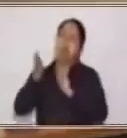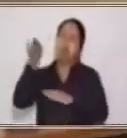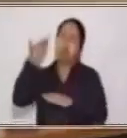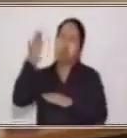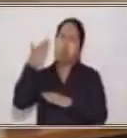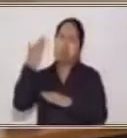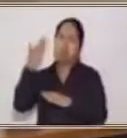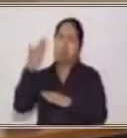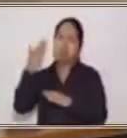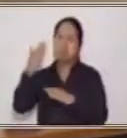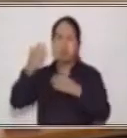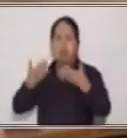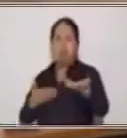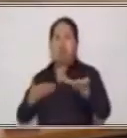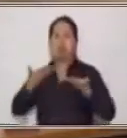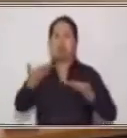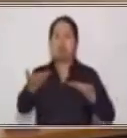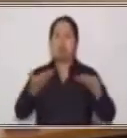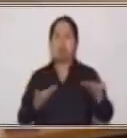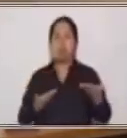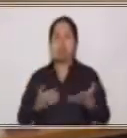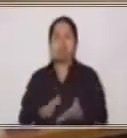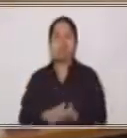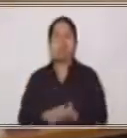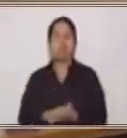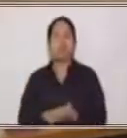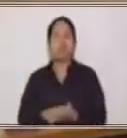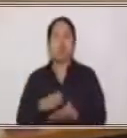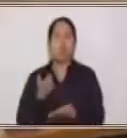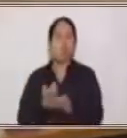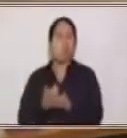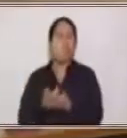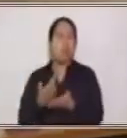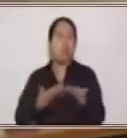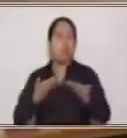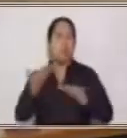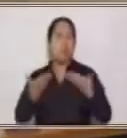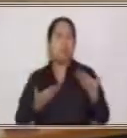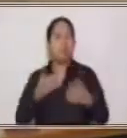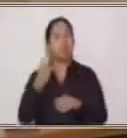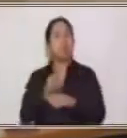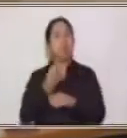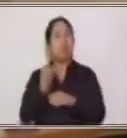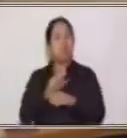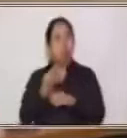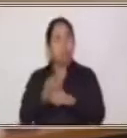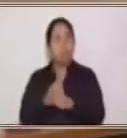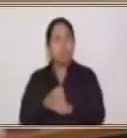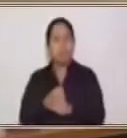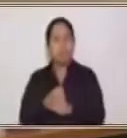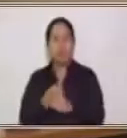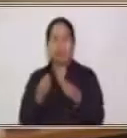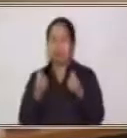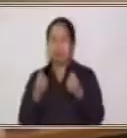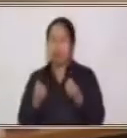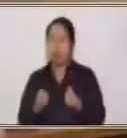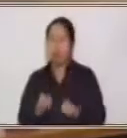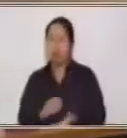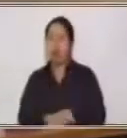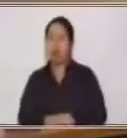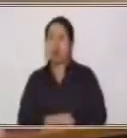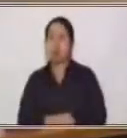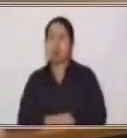trueque o utilizar ese tipo de operación comercial, entonces vamos a